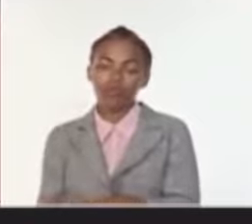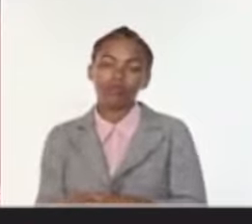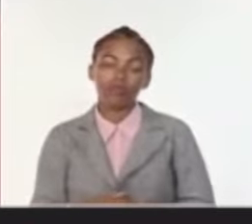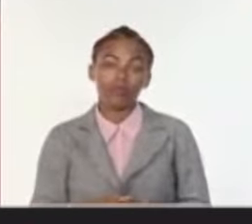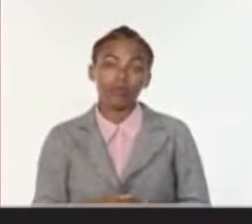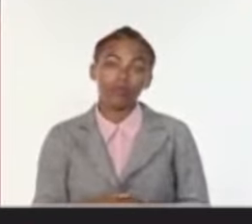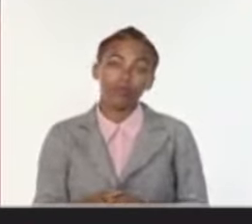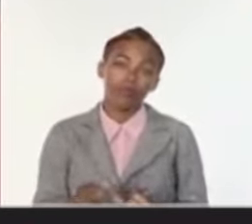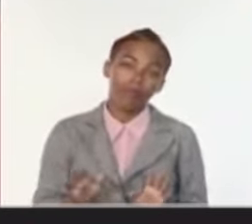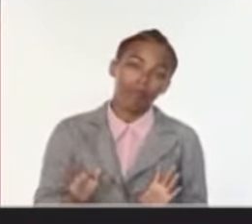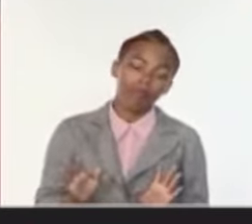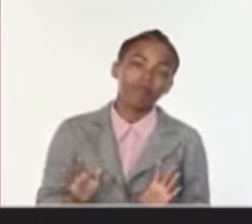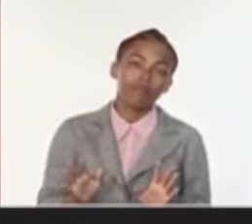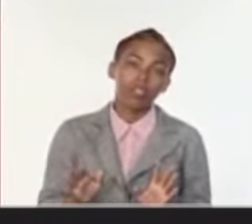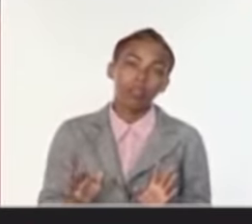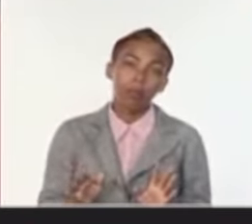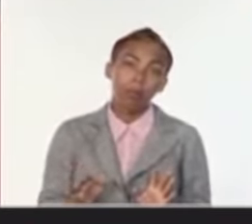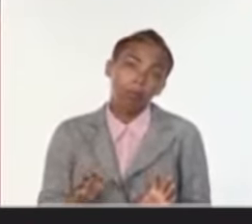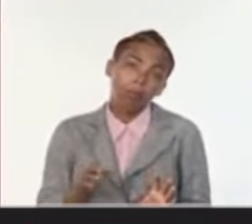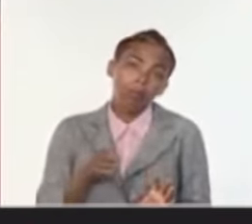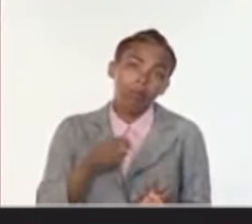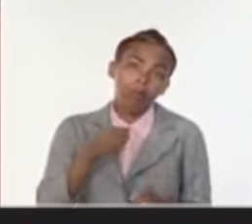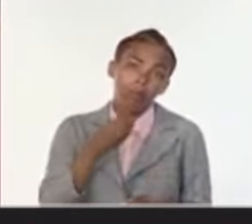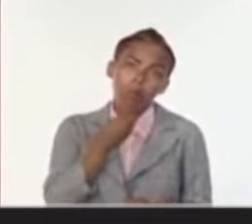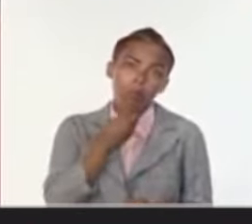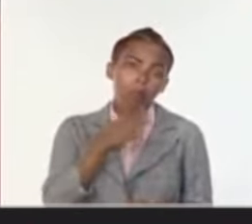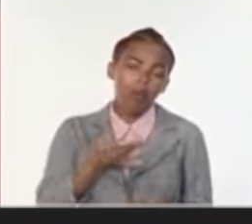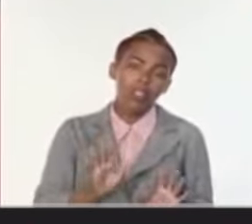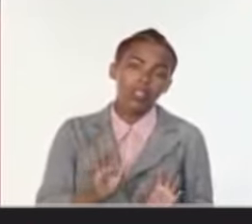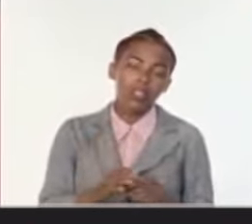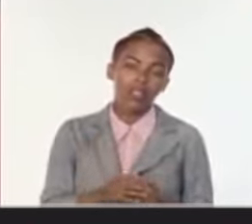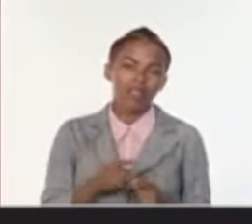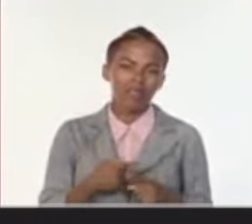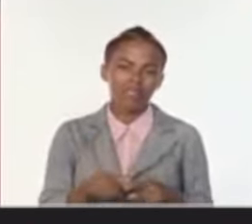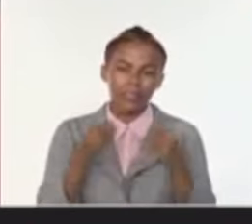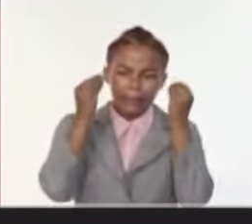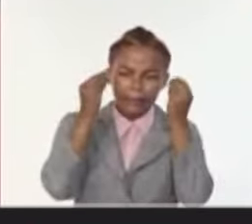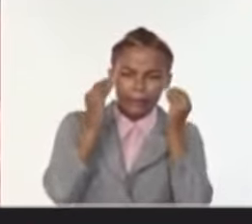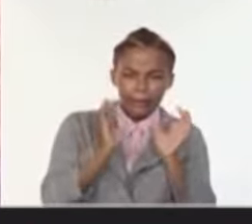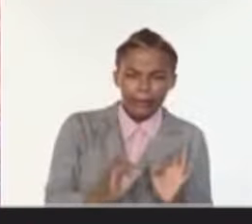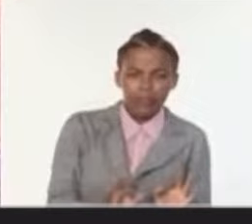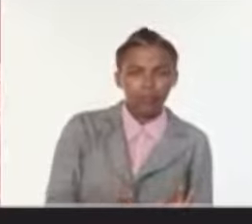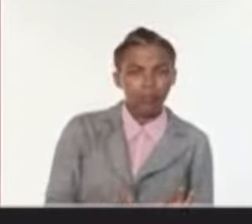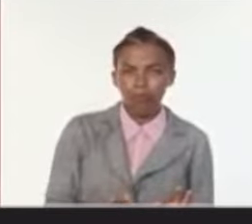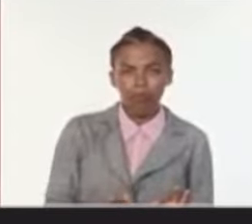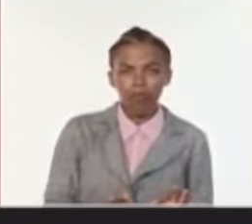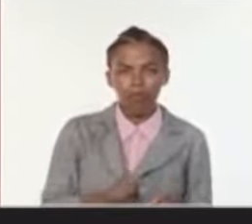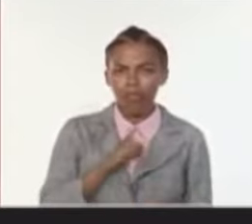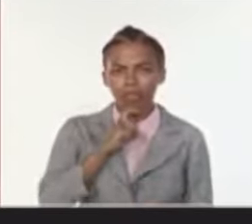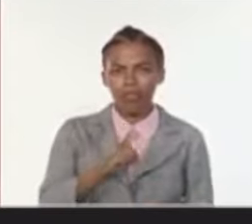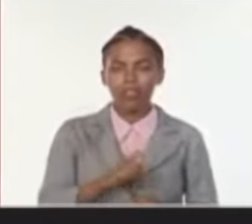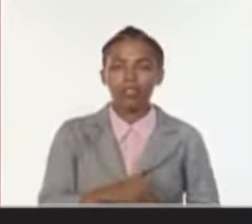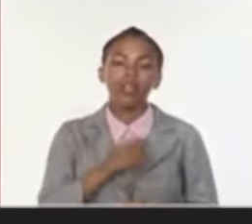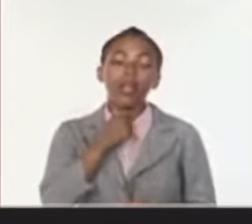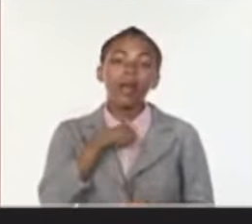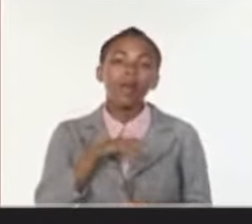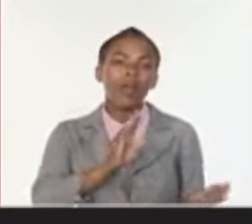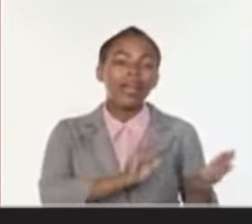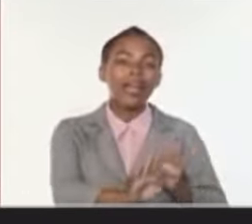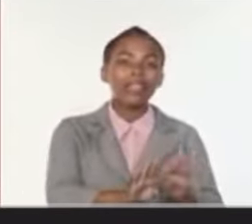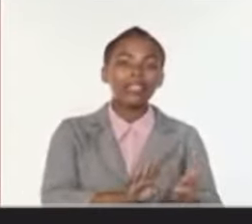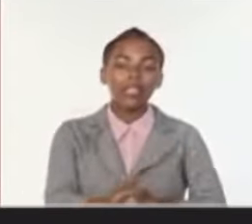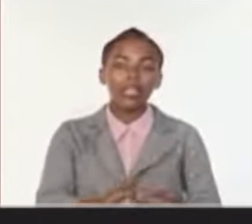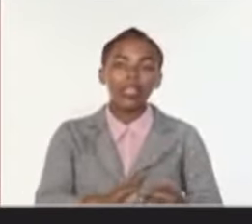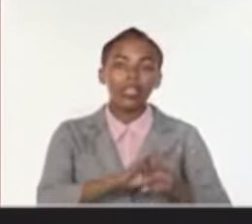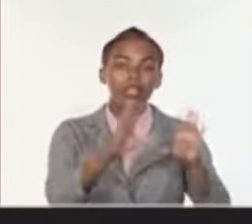Aparentemente sí puede ser así, pero es injusto hacer ese análisis. Nuestras tiendas recaudadoras de